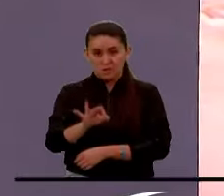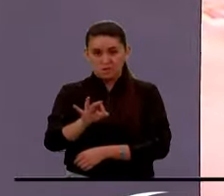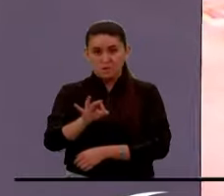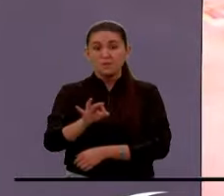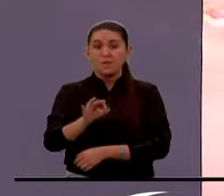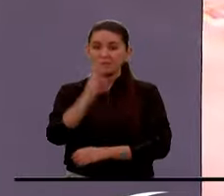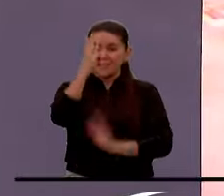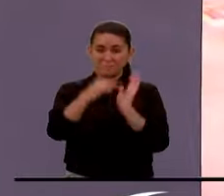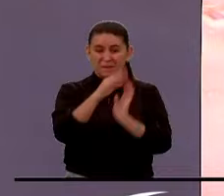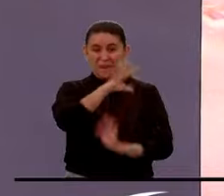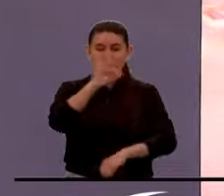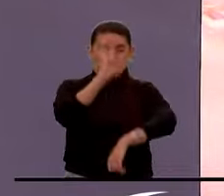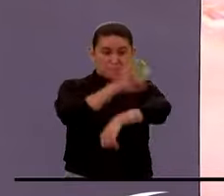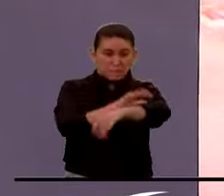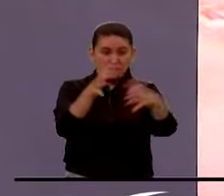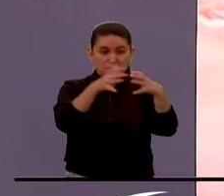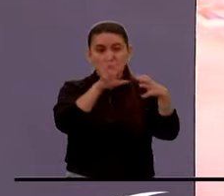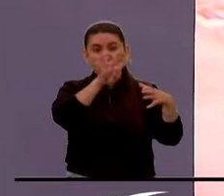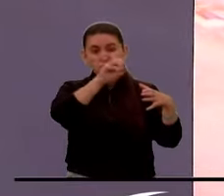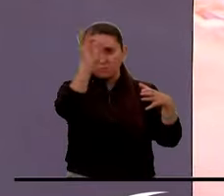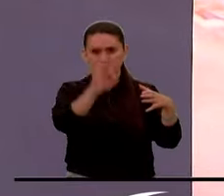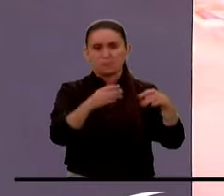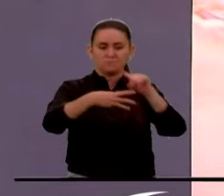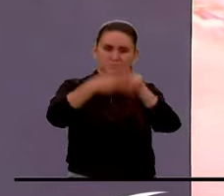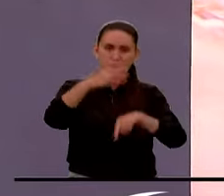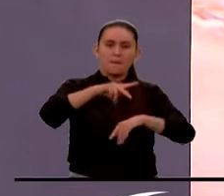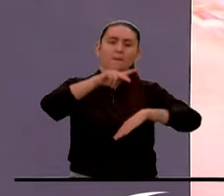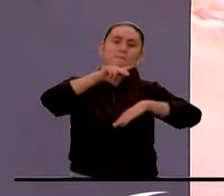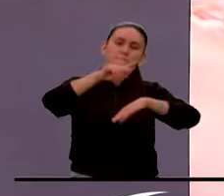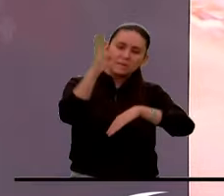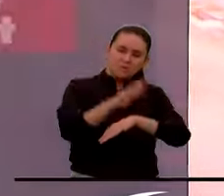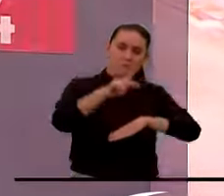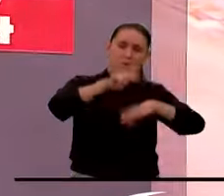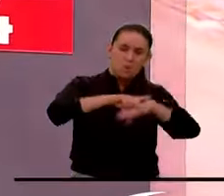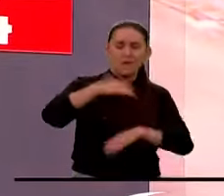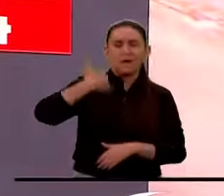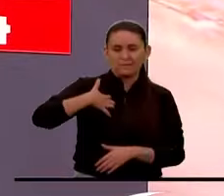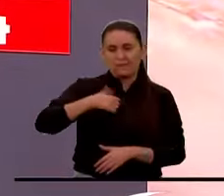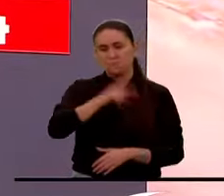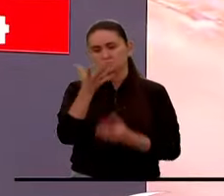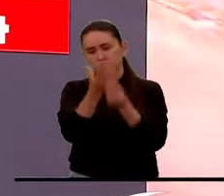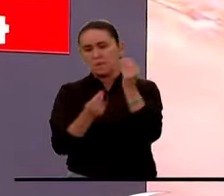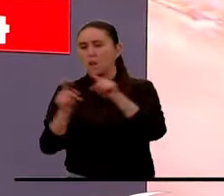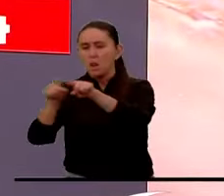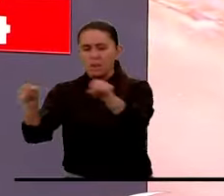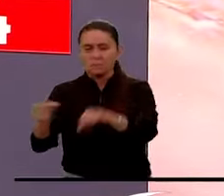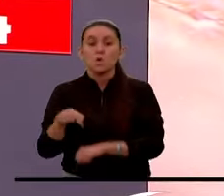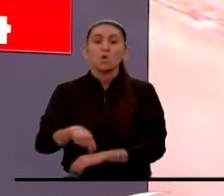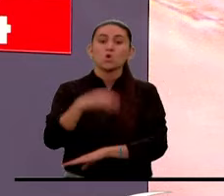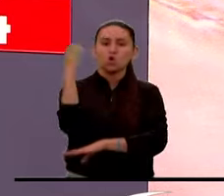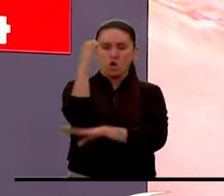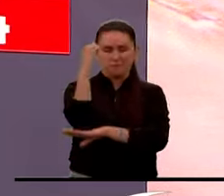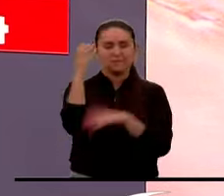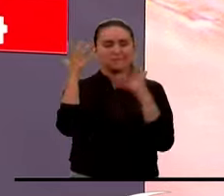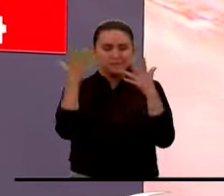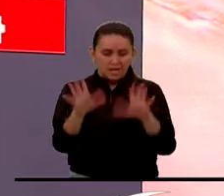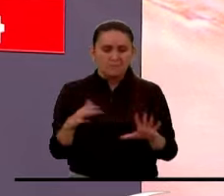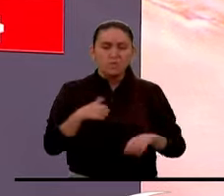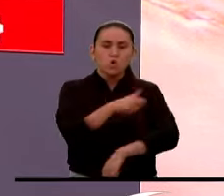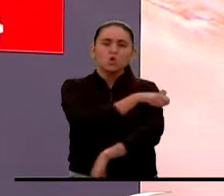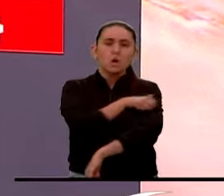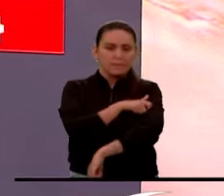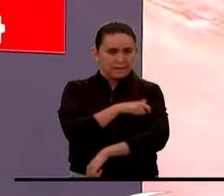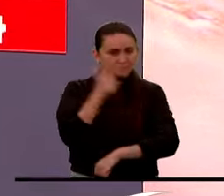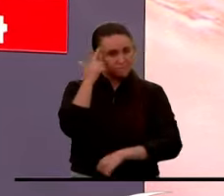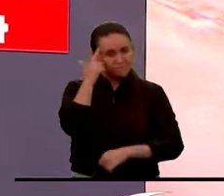reportados y el 87% de las muertes en las Américas. Además, en Colombia ya se activó el Comité Estratégico en